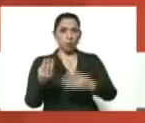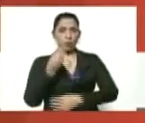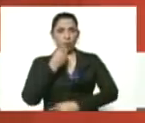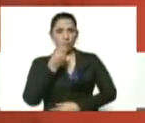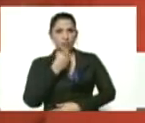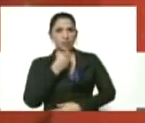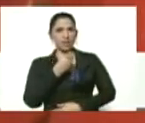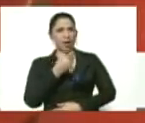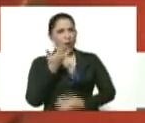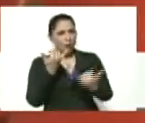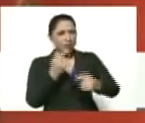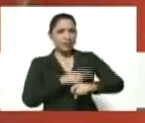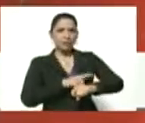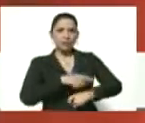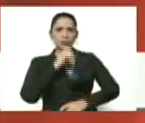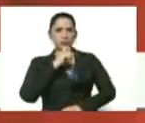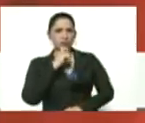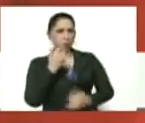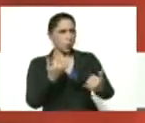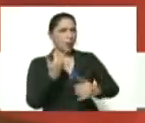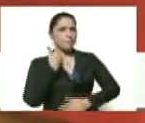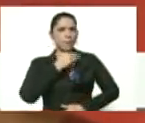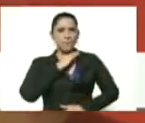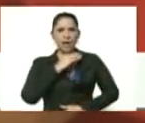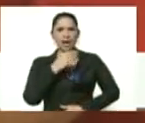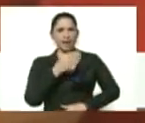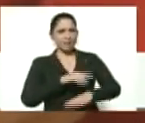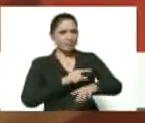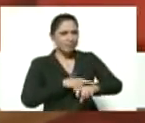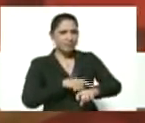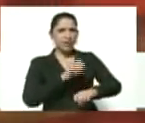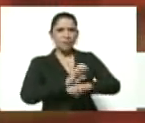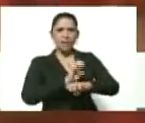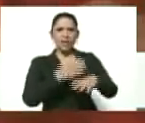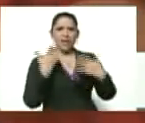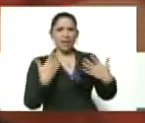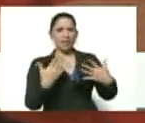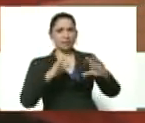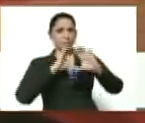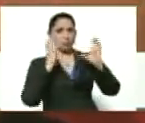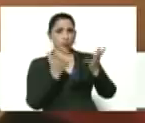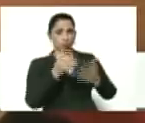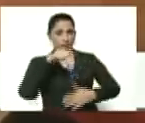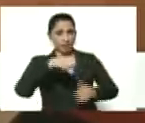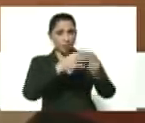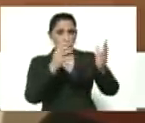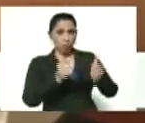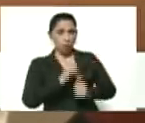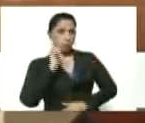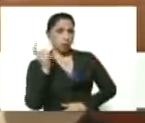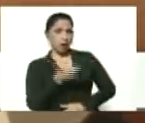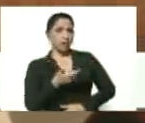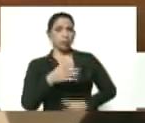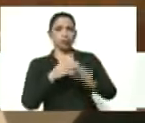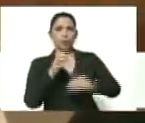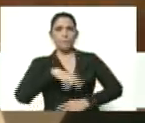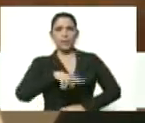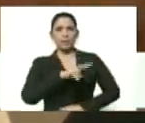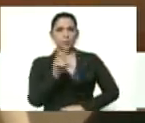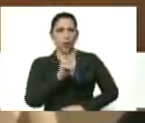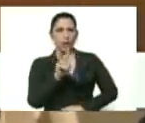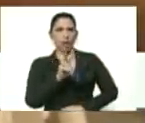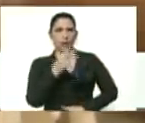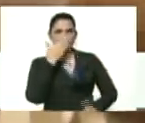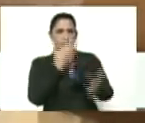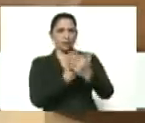momentos de dificultad en momentos de pandemia en momentos de emergencia para el mundo Anzuategui Huarico y toda Venezuela se pone al frente